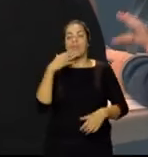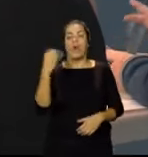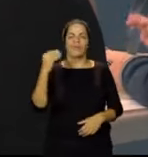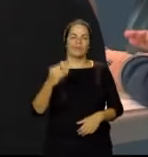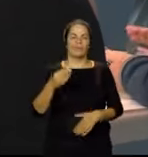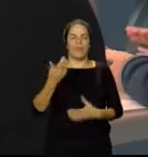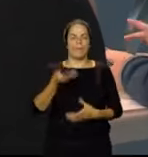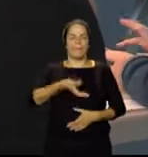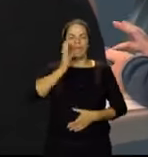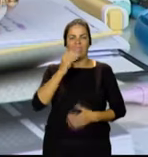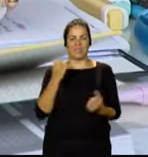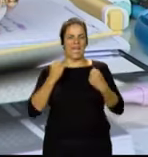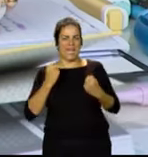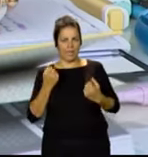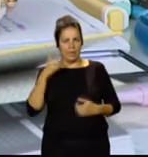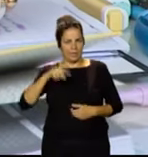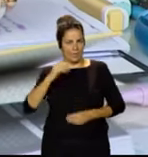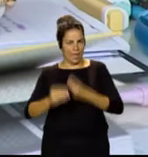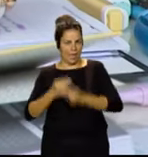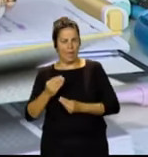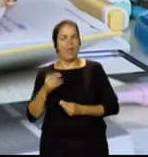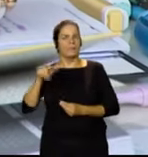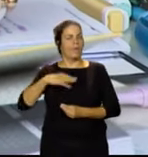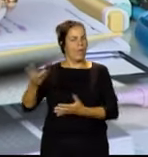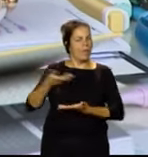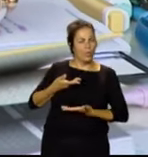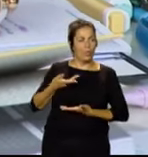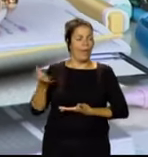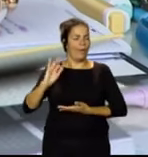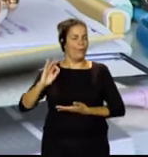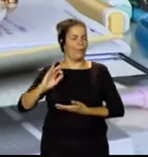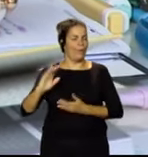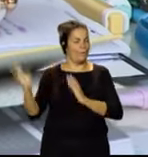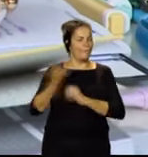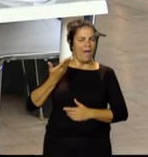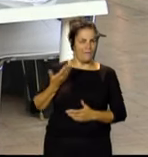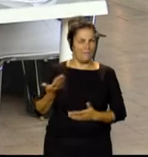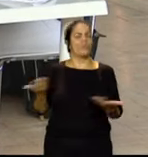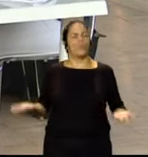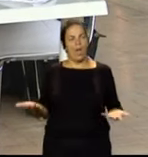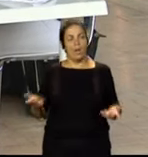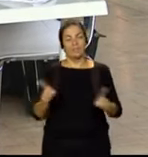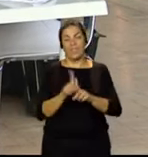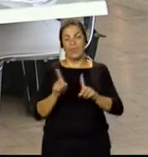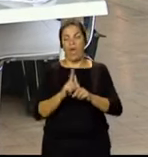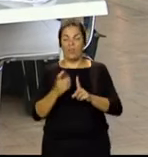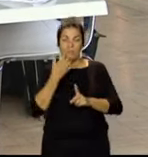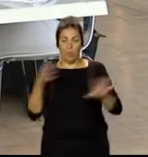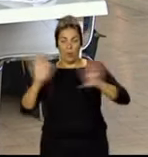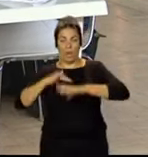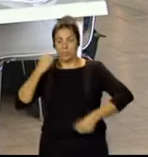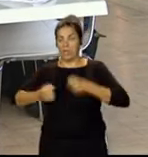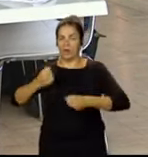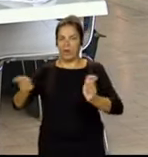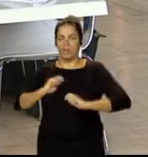energéticas. ¿Son amigas o enemigas? ¿Nos pueden ayudar o por el contrario ocurre como con el running por la noche, que nos